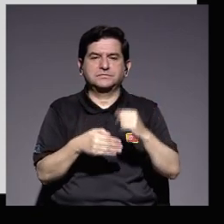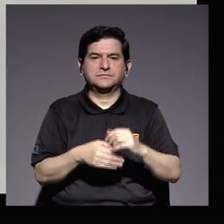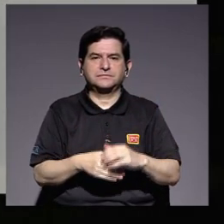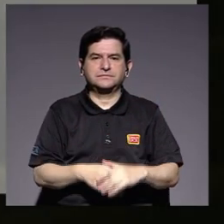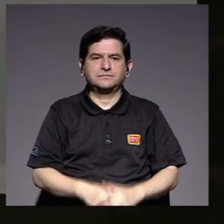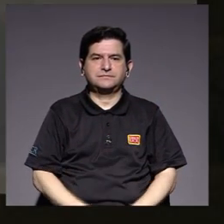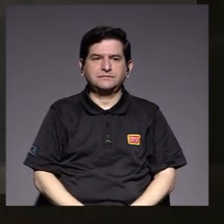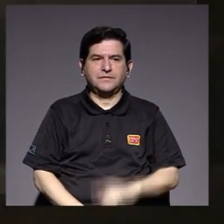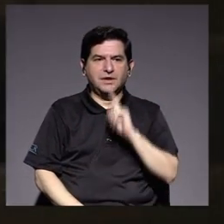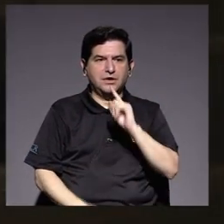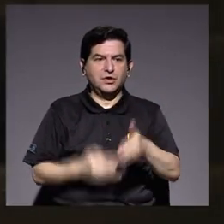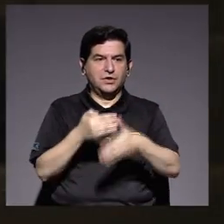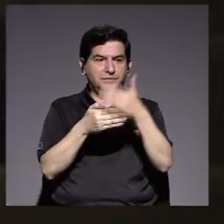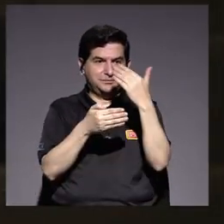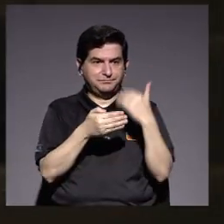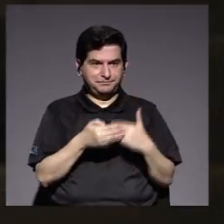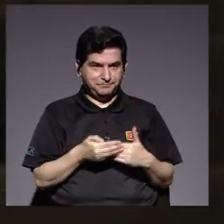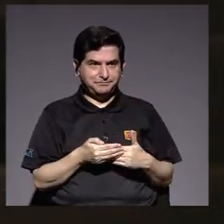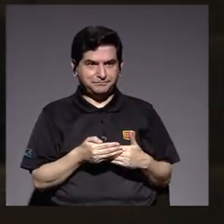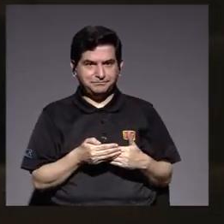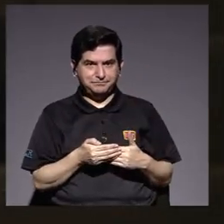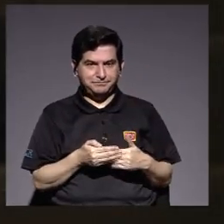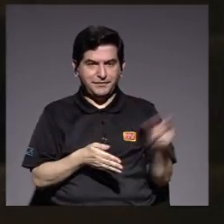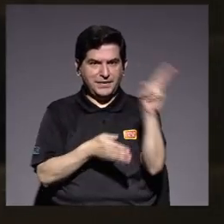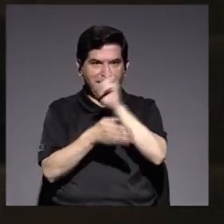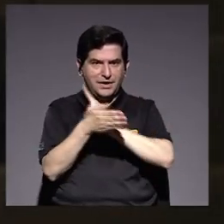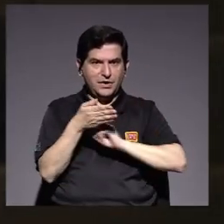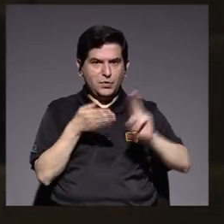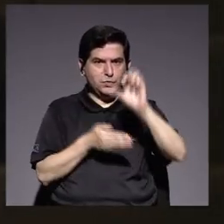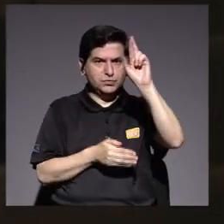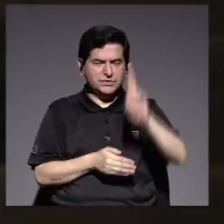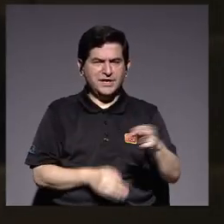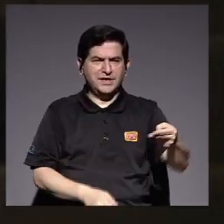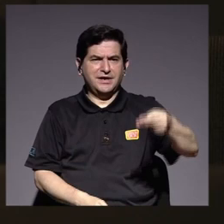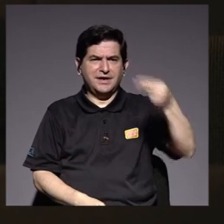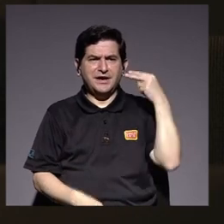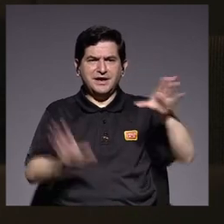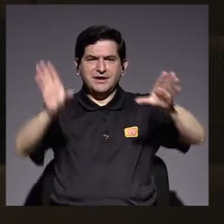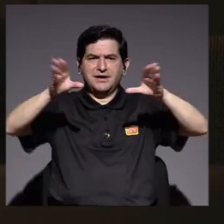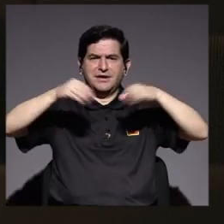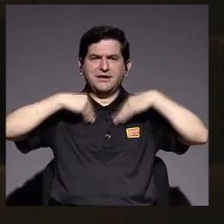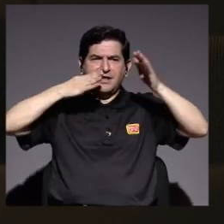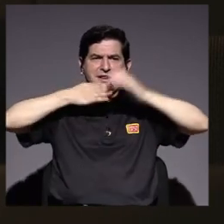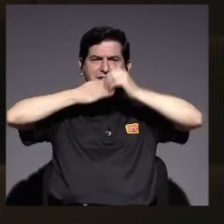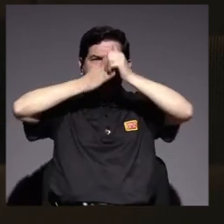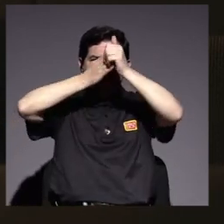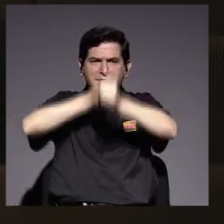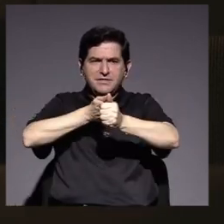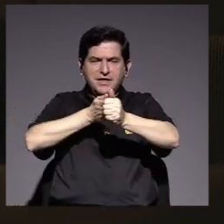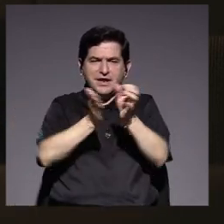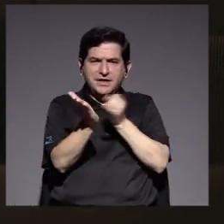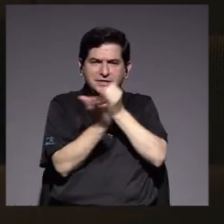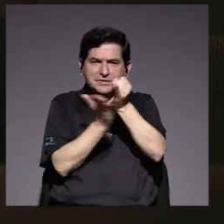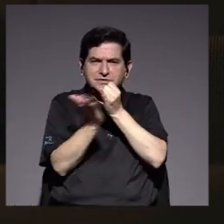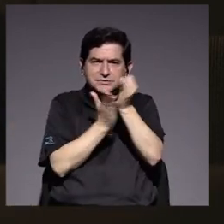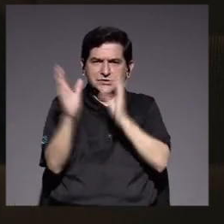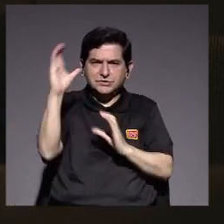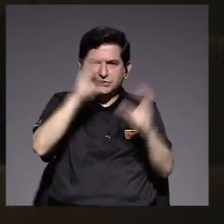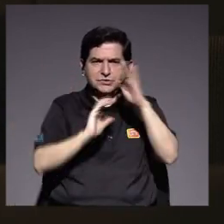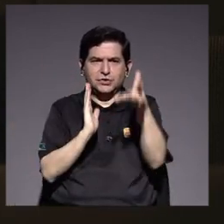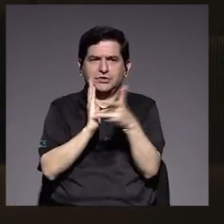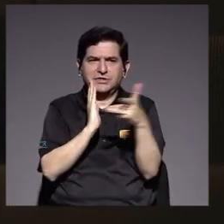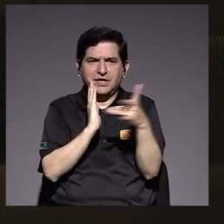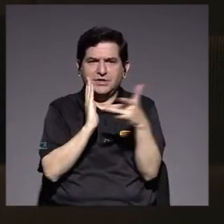Como lo cité anteriormente, la Universidad de Costa Rica históricamente ha asumido el liderazgo en la investigación científica y